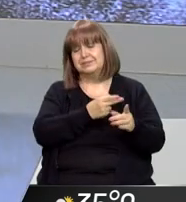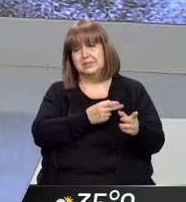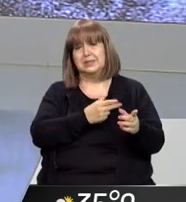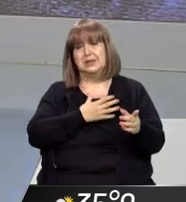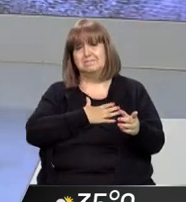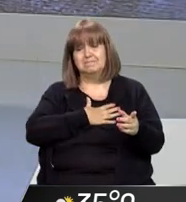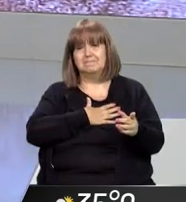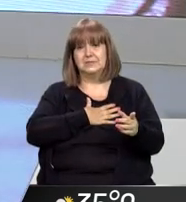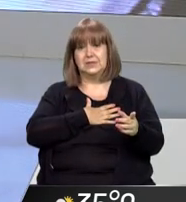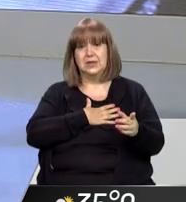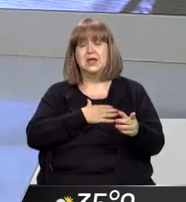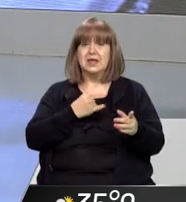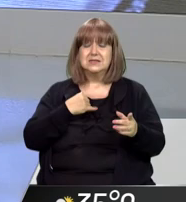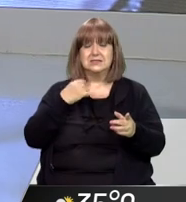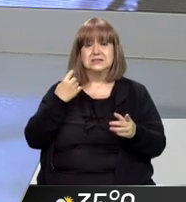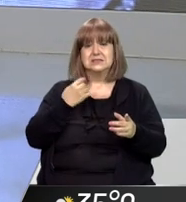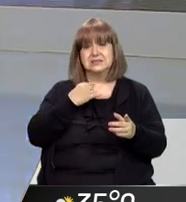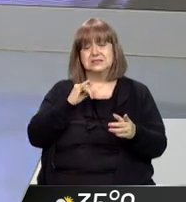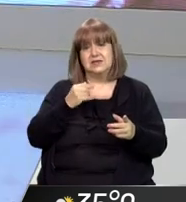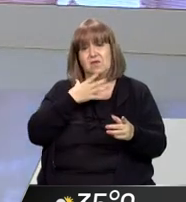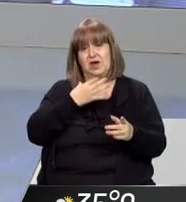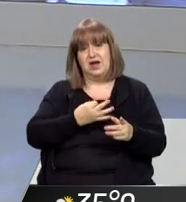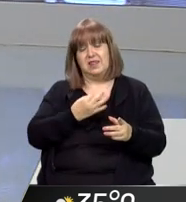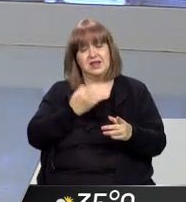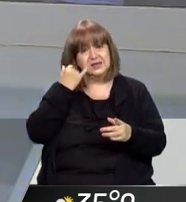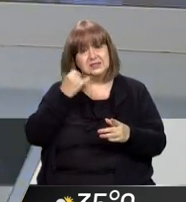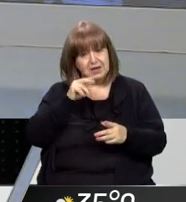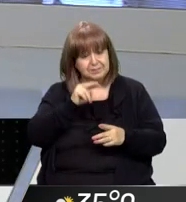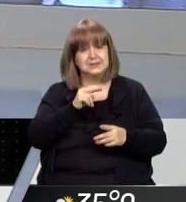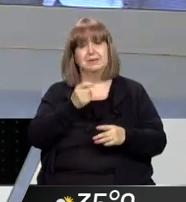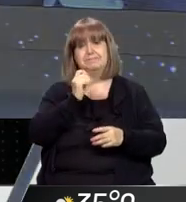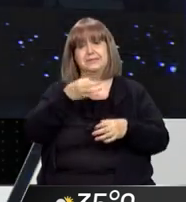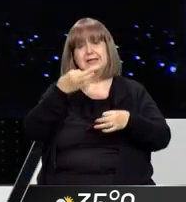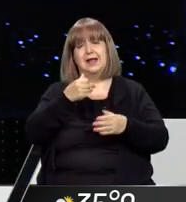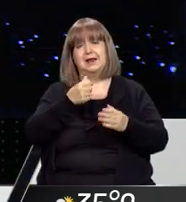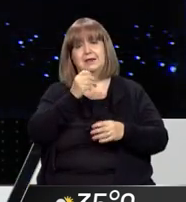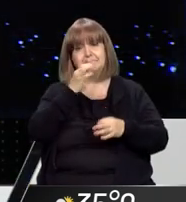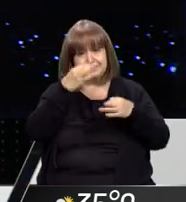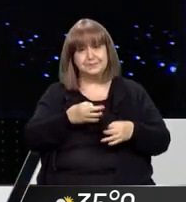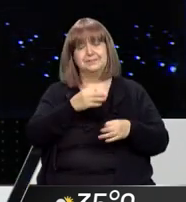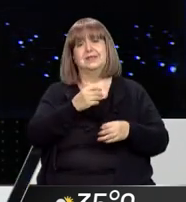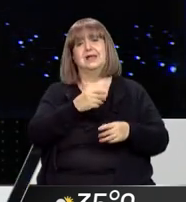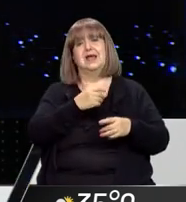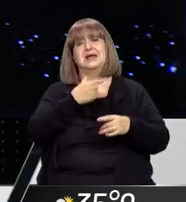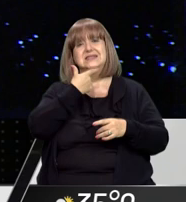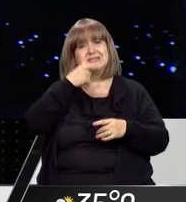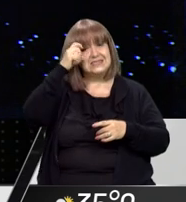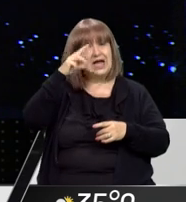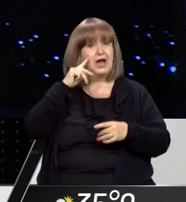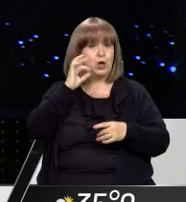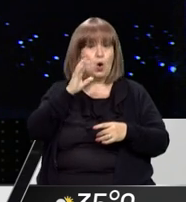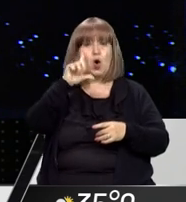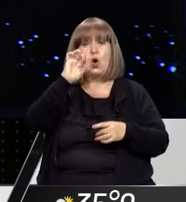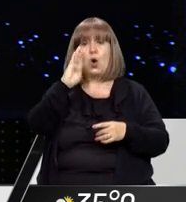provincia, Sofía. Exactamente, bueno, finalmente se corroboró que se trataba de Sergio Lobos, el carpintero de 63